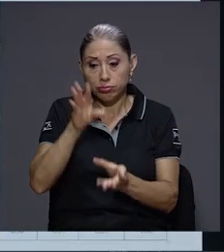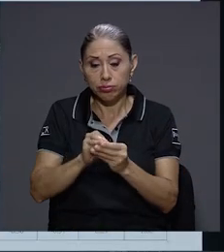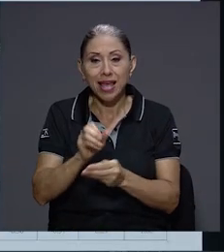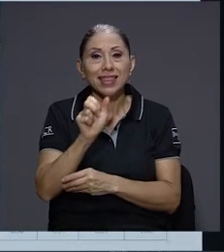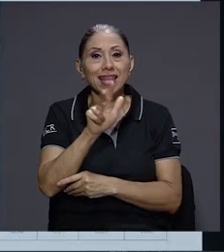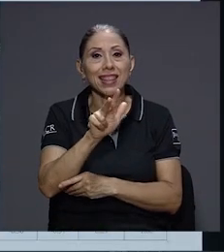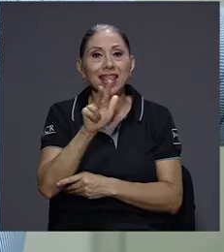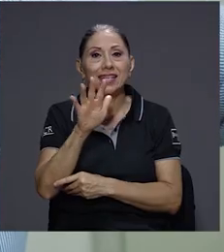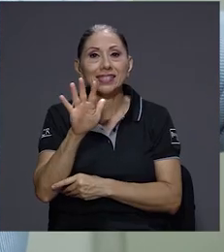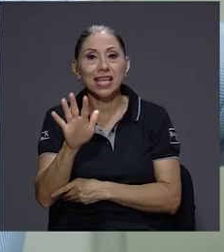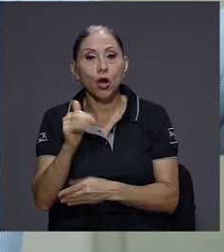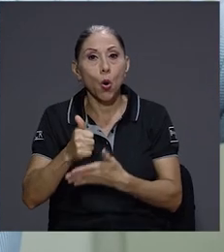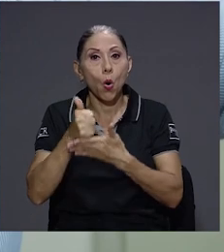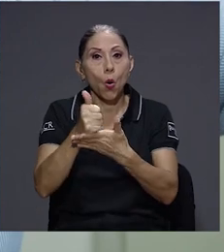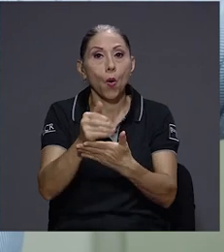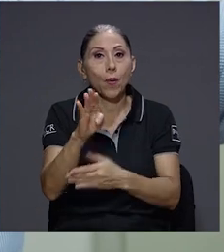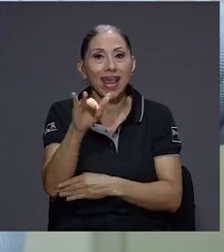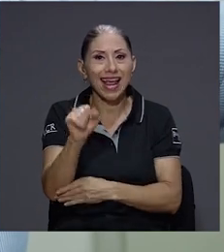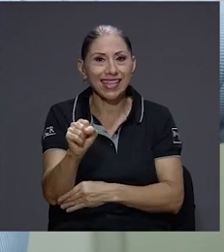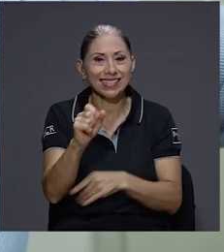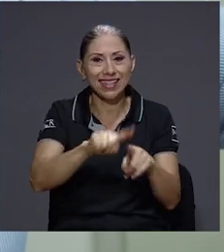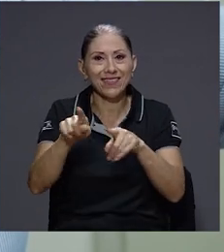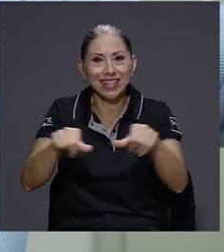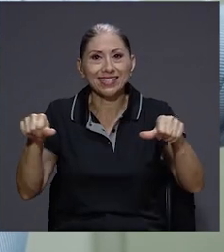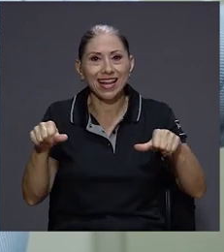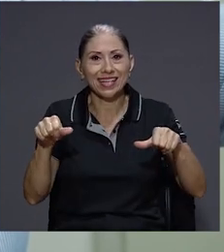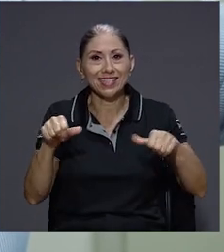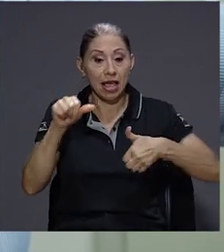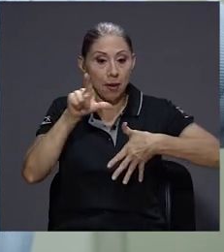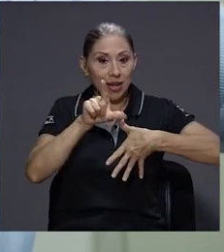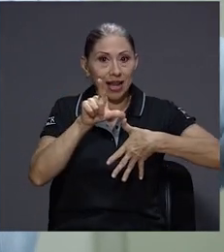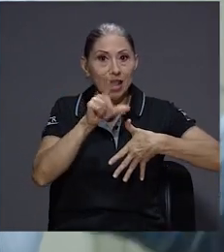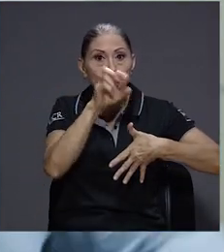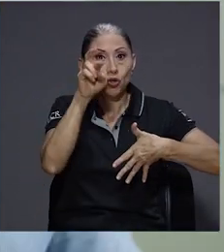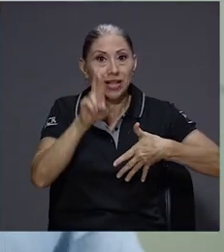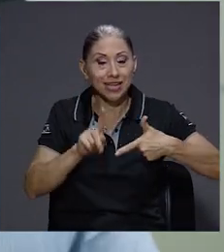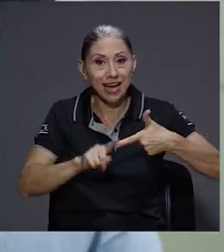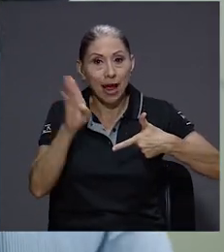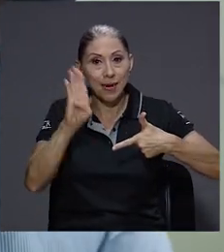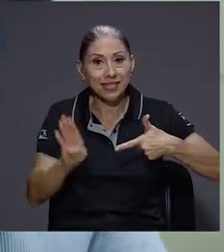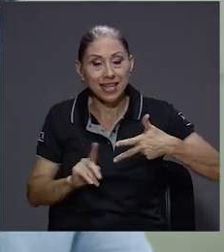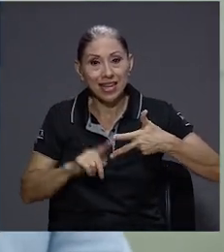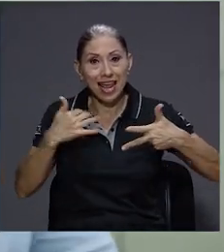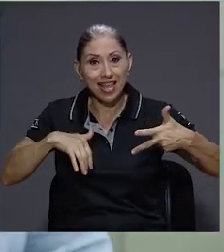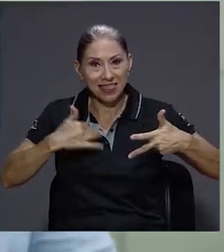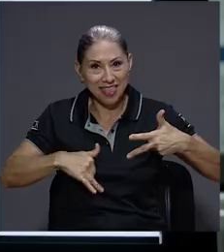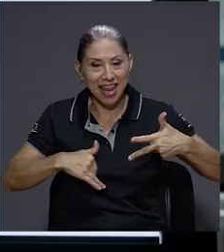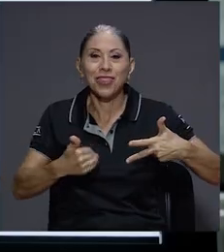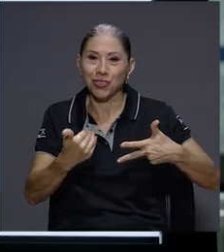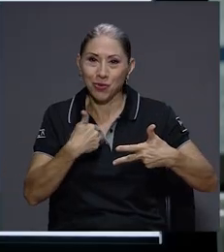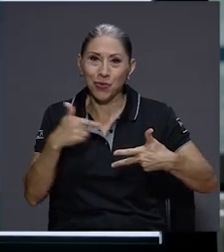diferentes áreas y de América Latina, Costa Rica, Brasil y Argentina resultaron favorecidos.